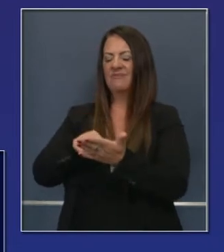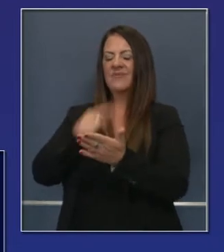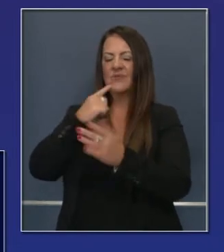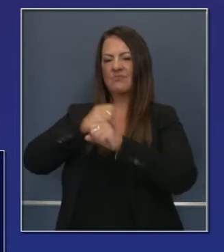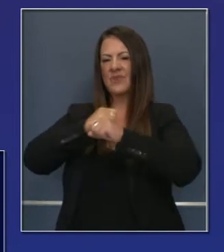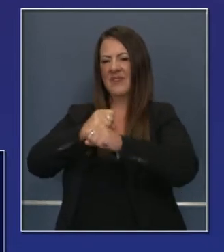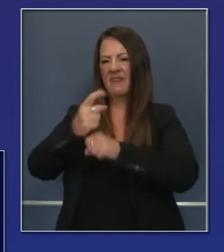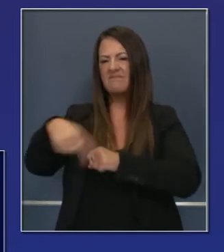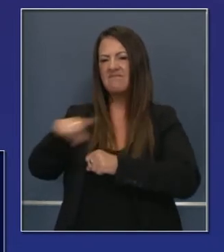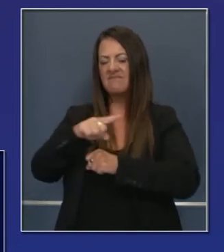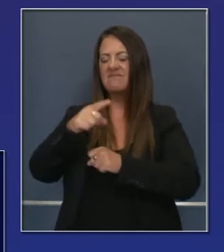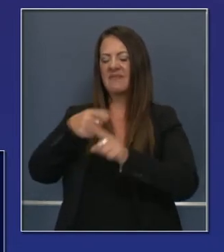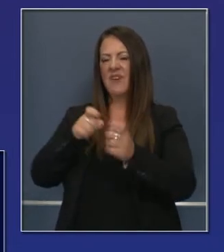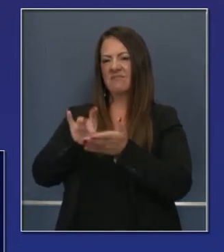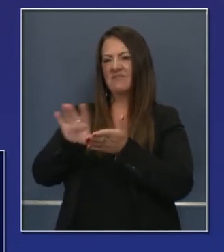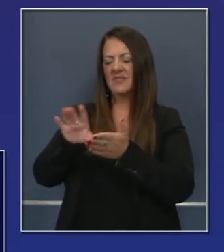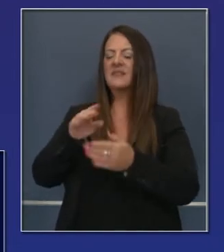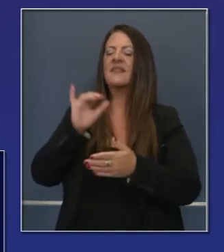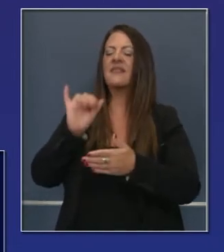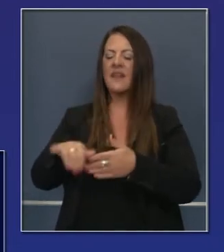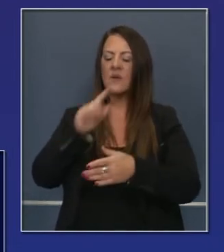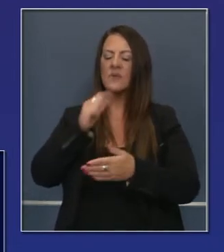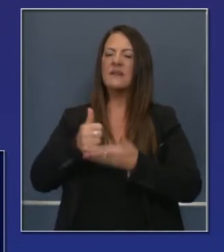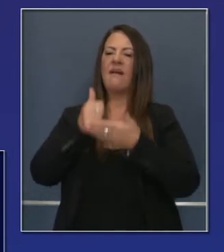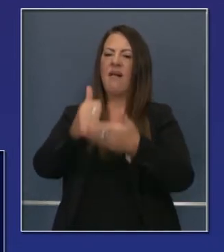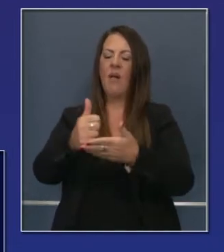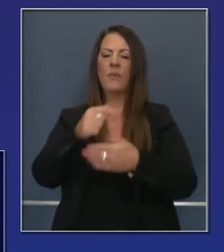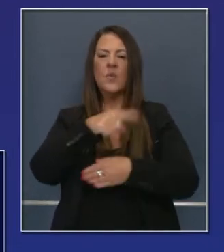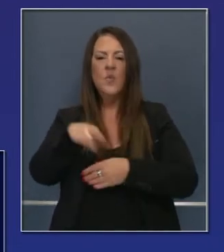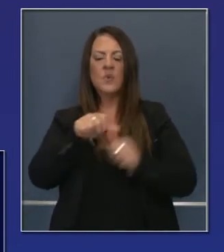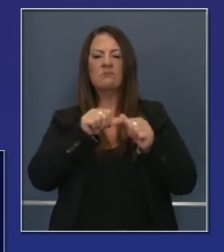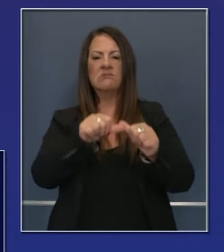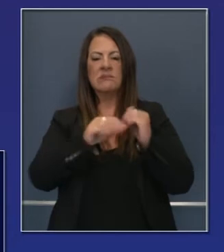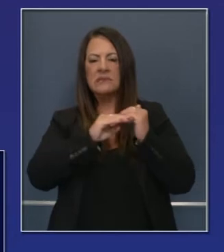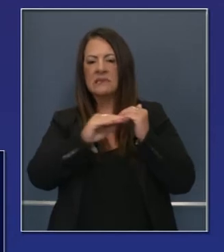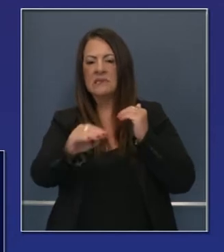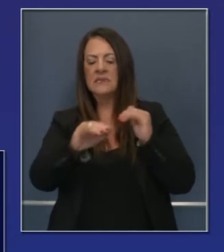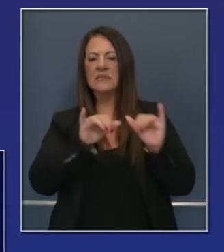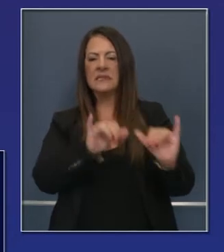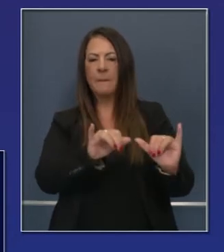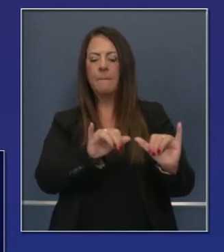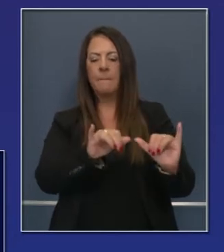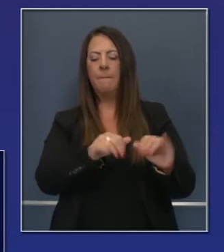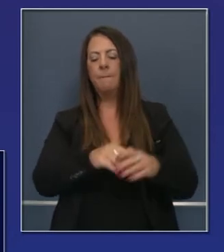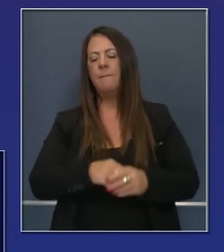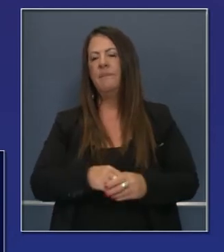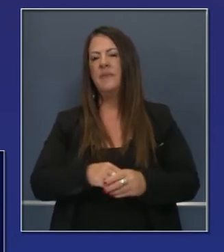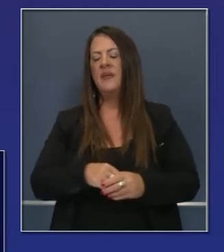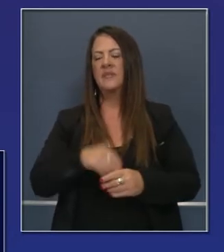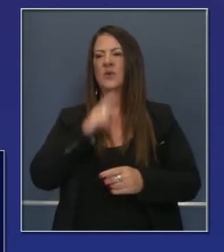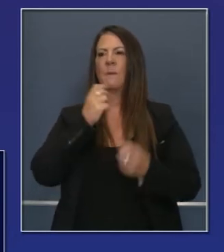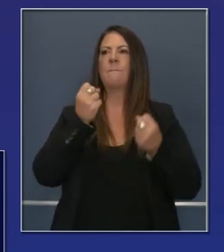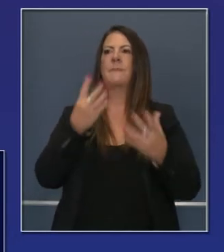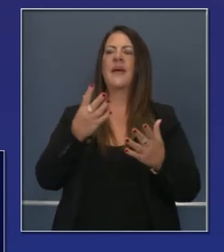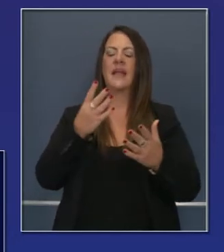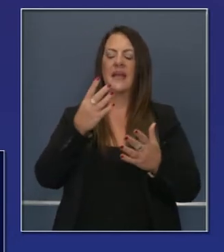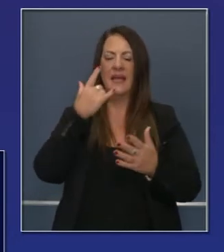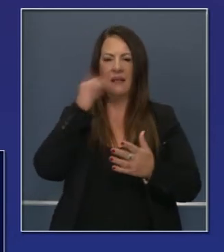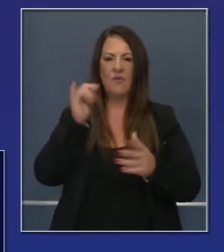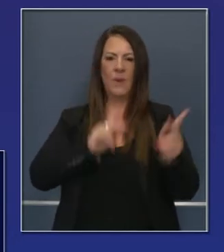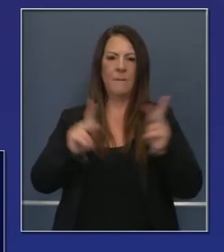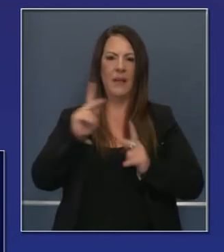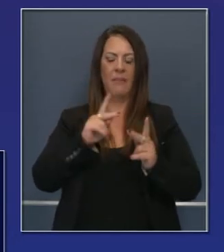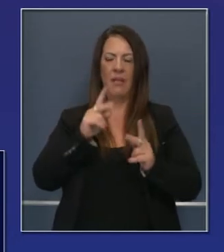De modo que esta propuesta de ley ha sido fundamental para estabilizar por el momento esta realidad para millones de personas en California.